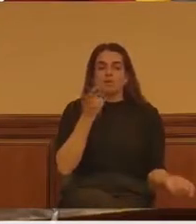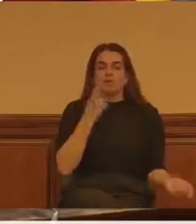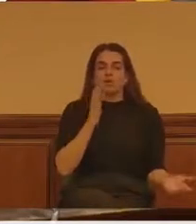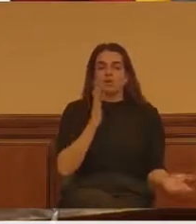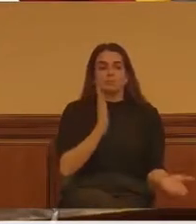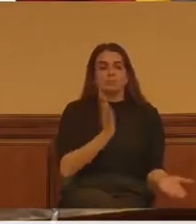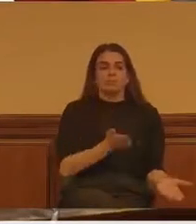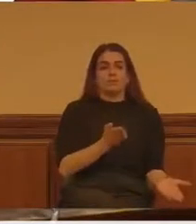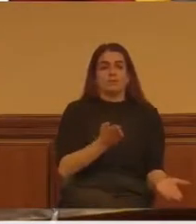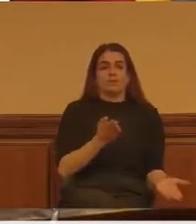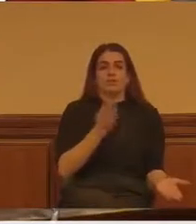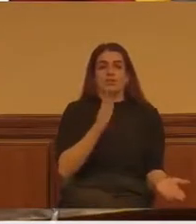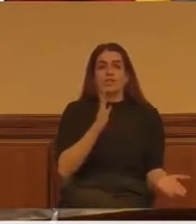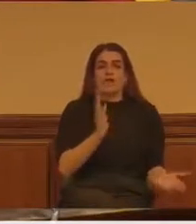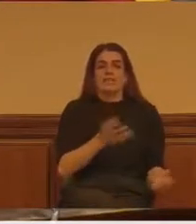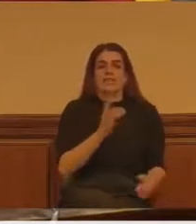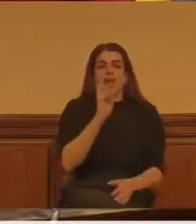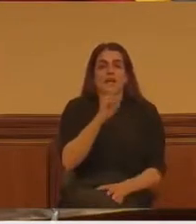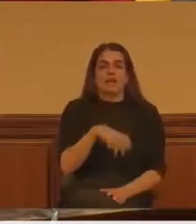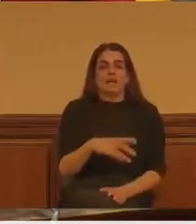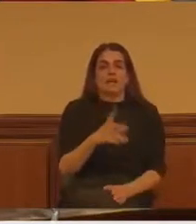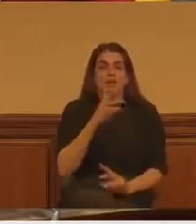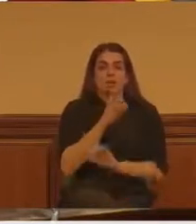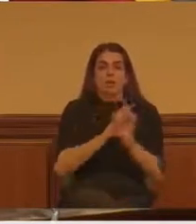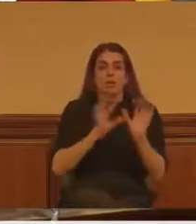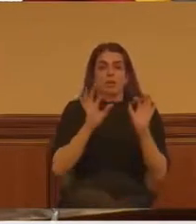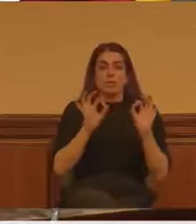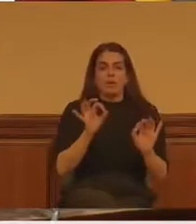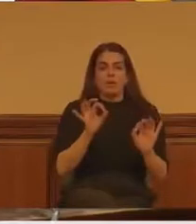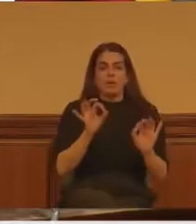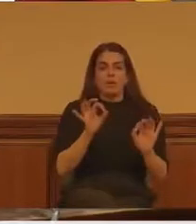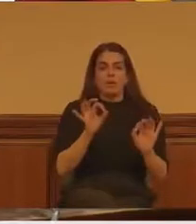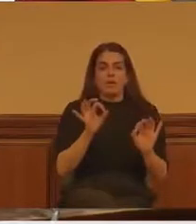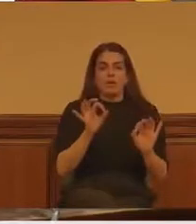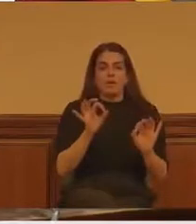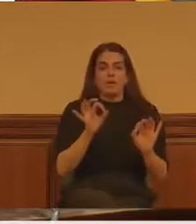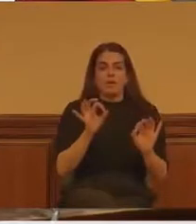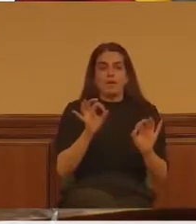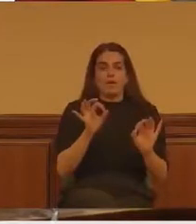Ese es el problema. Oye, disculpen el lenguaje, pero es lo que dice.